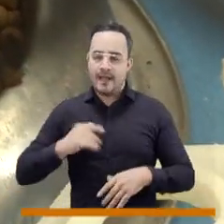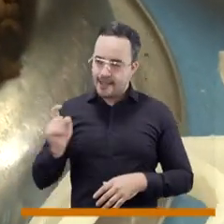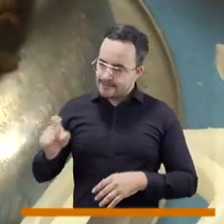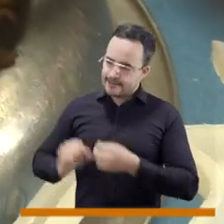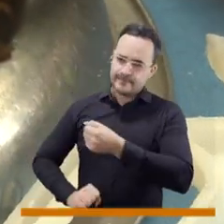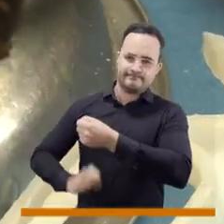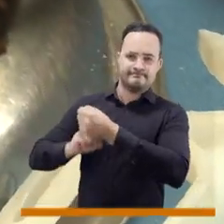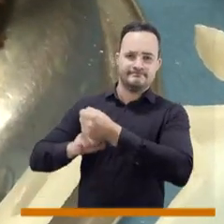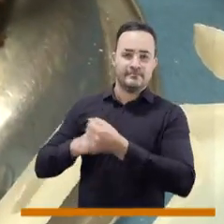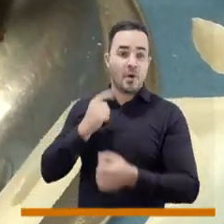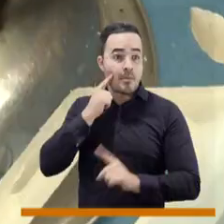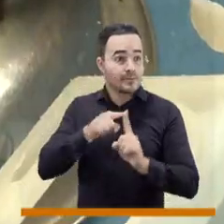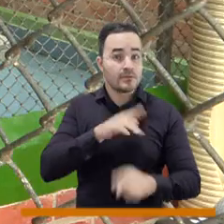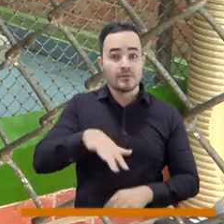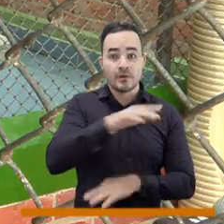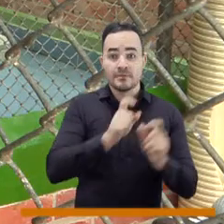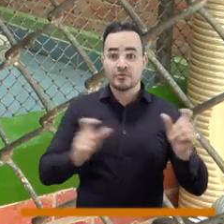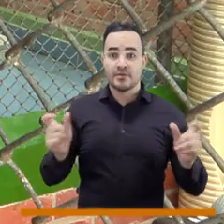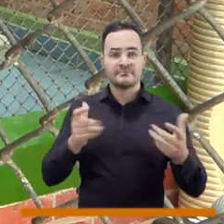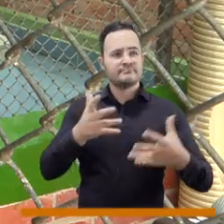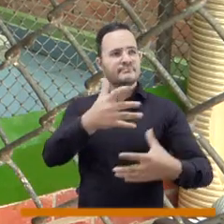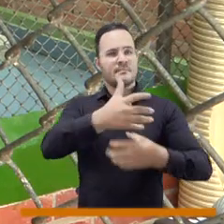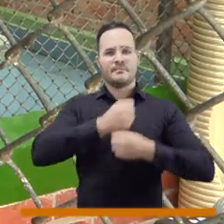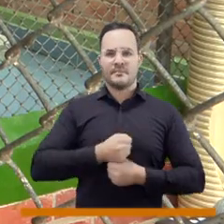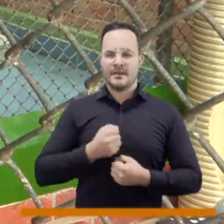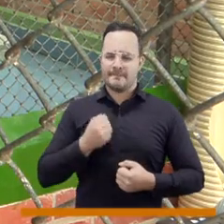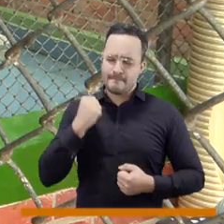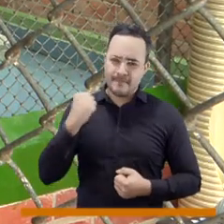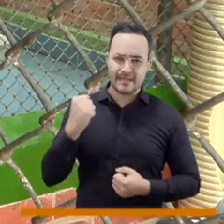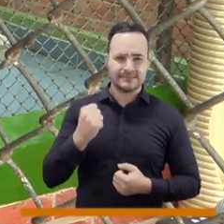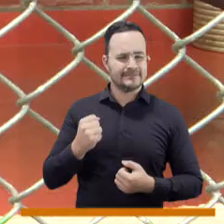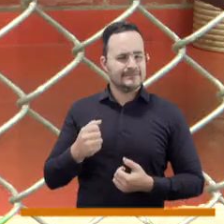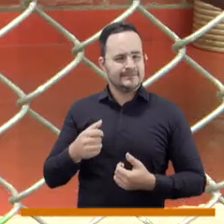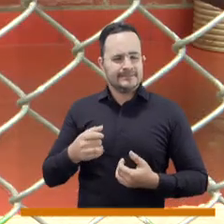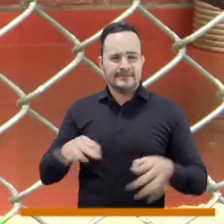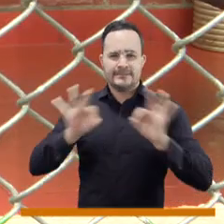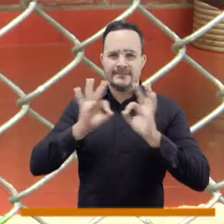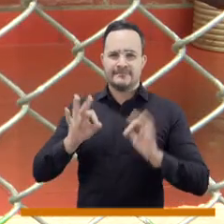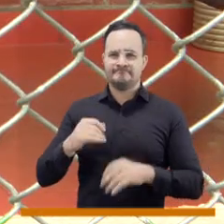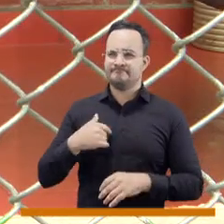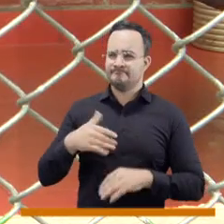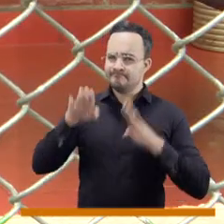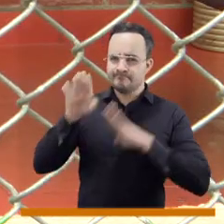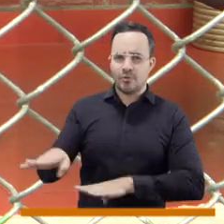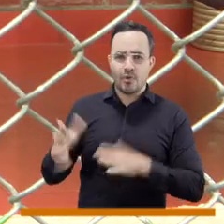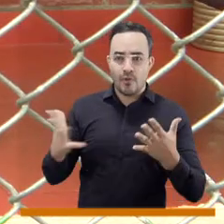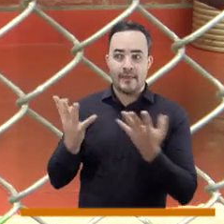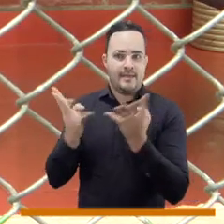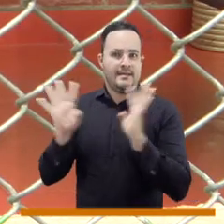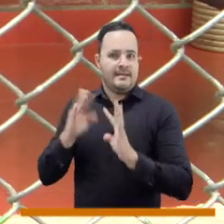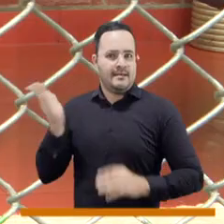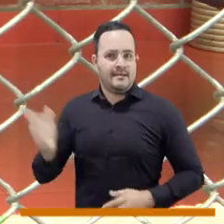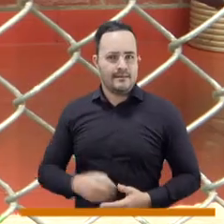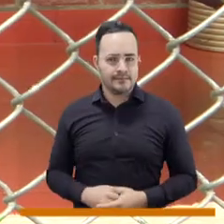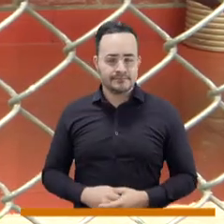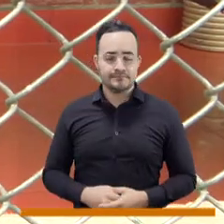para convertir ese centro en el lugar privilegiado para la adopción en Medellín. ¿Qué le hace falta ya?